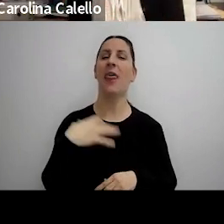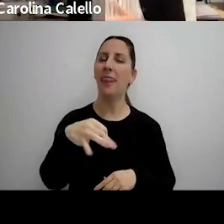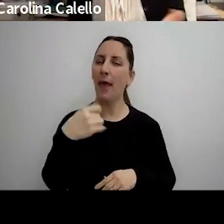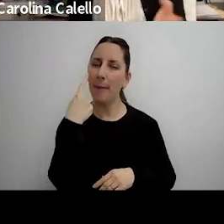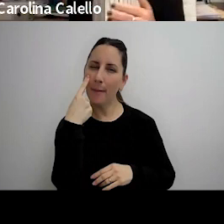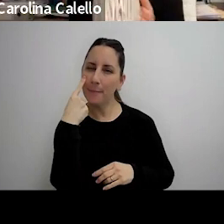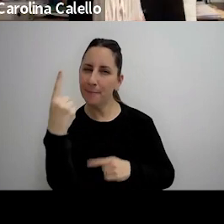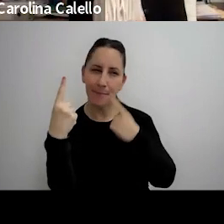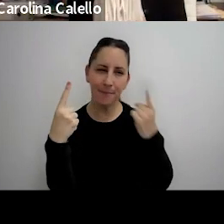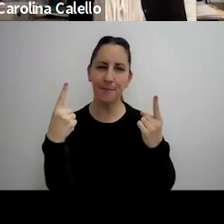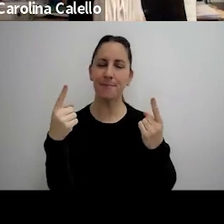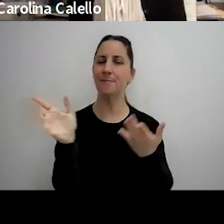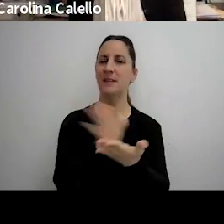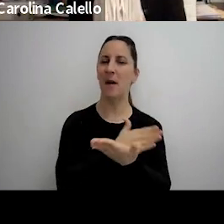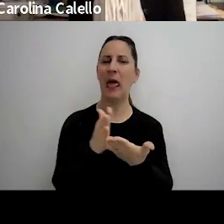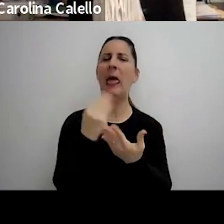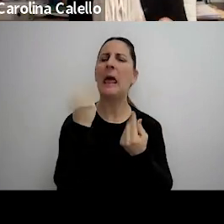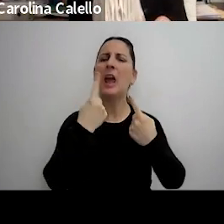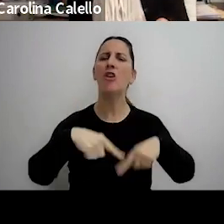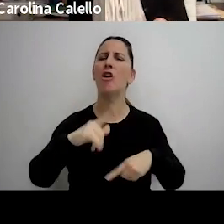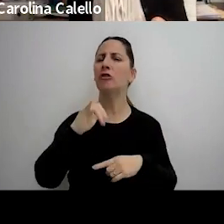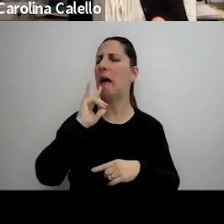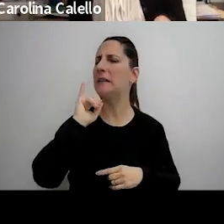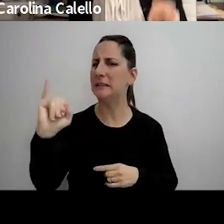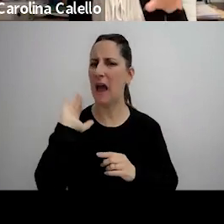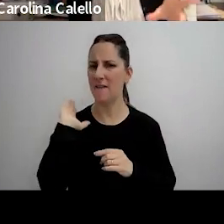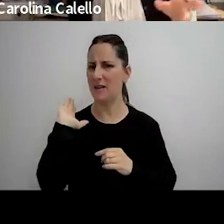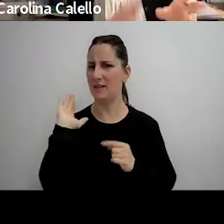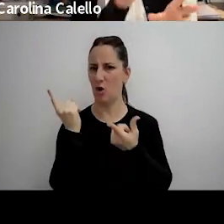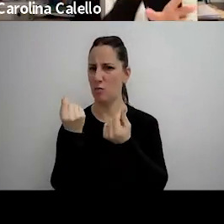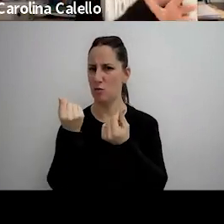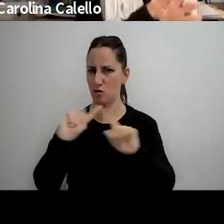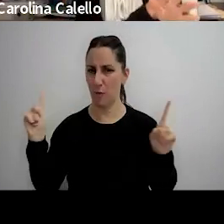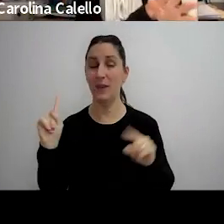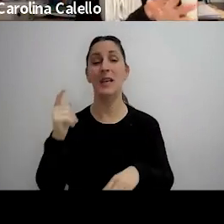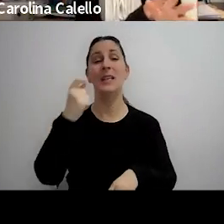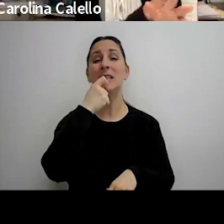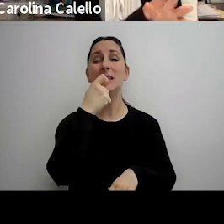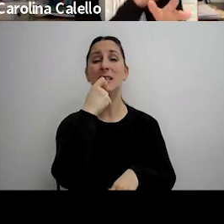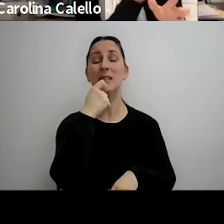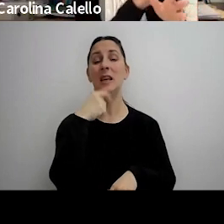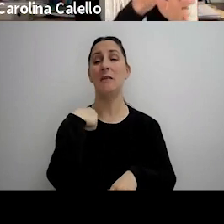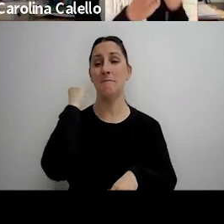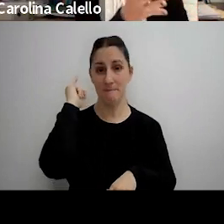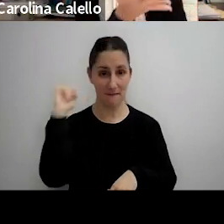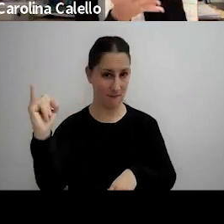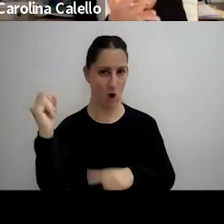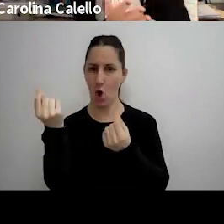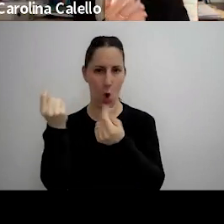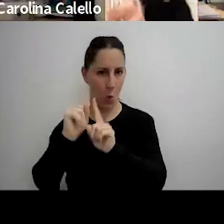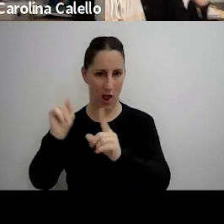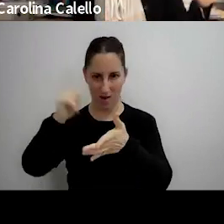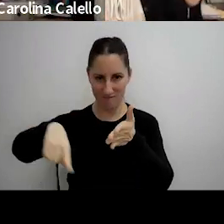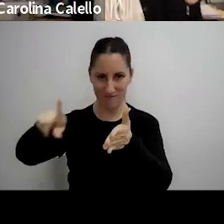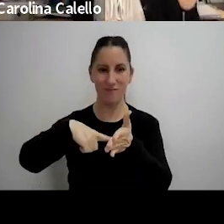entre qué es lo que se notifica inválidamente porque si lo que se notifica de forma inválida es